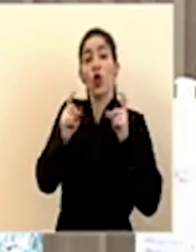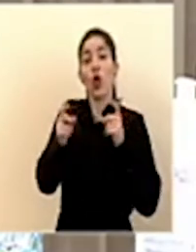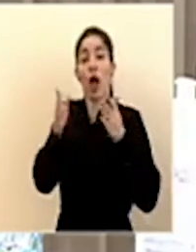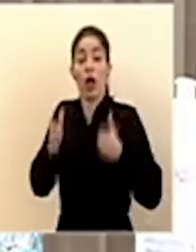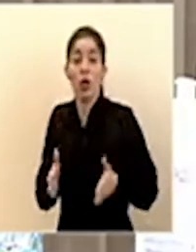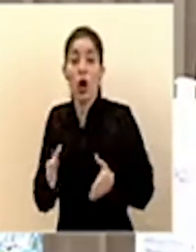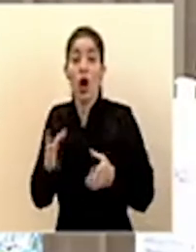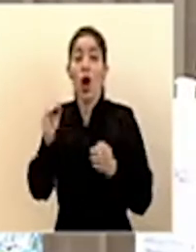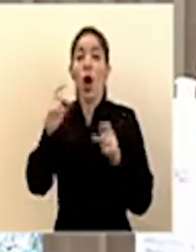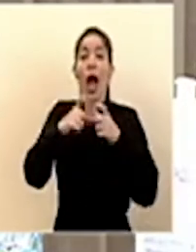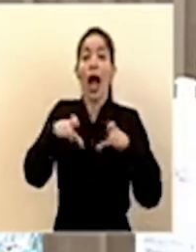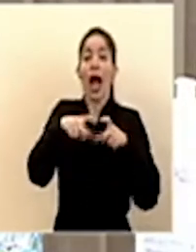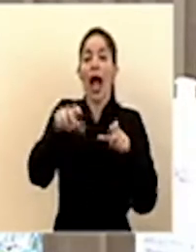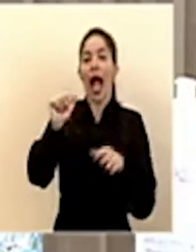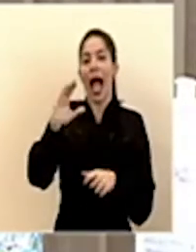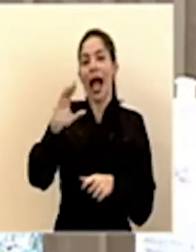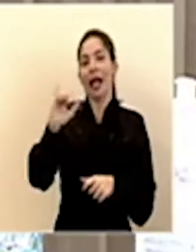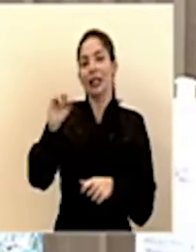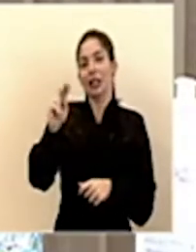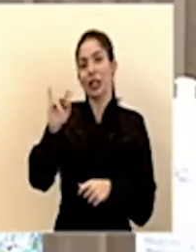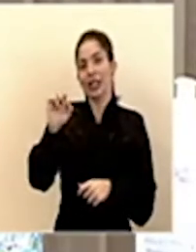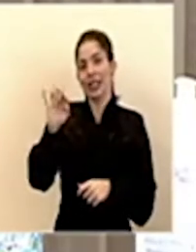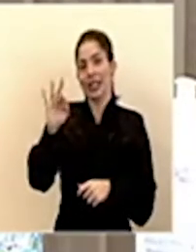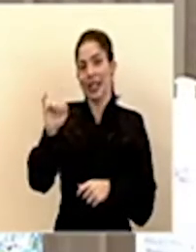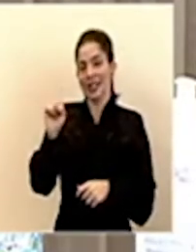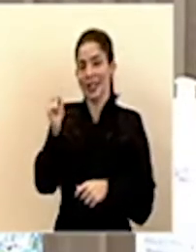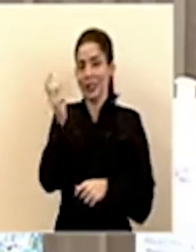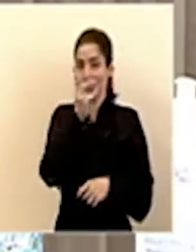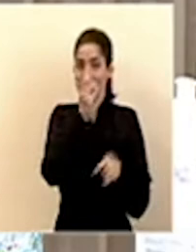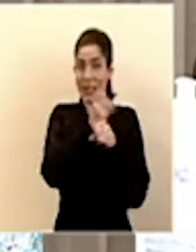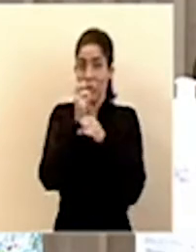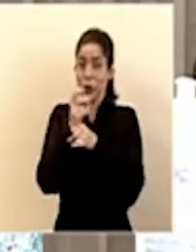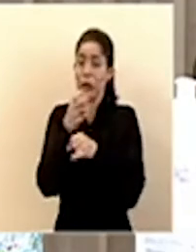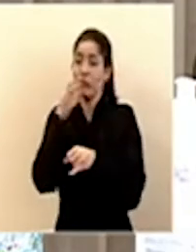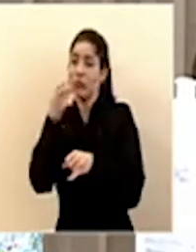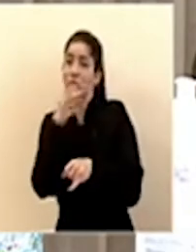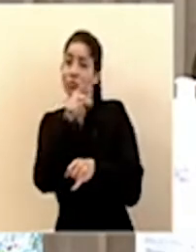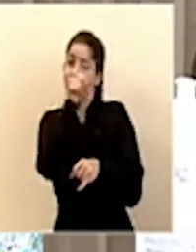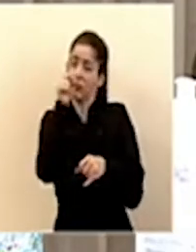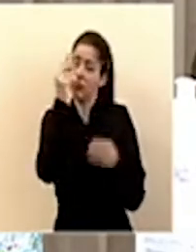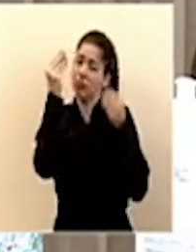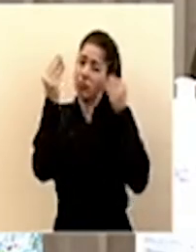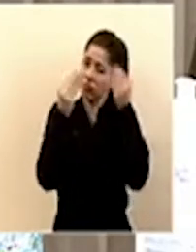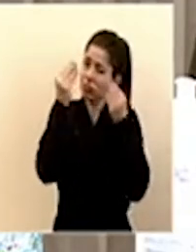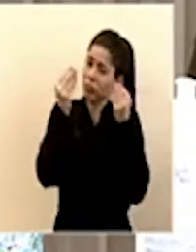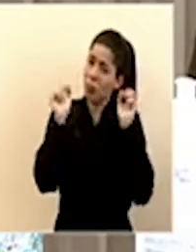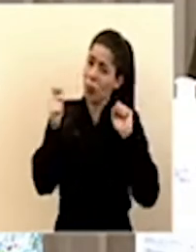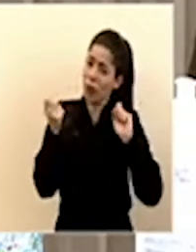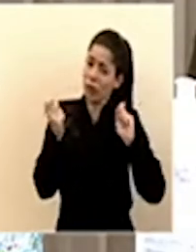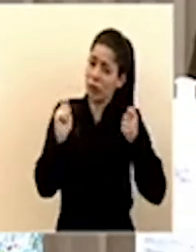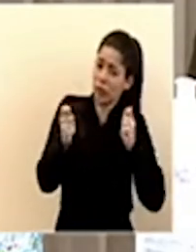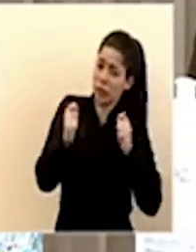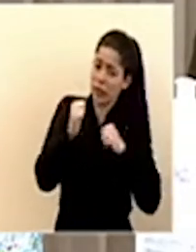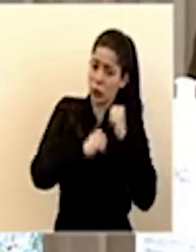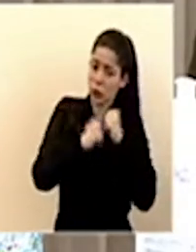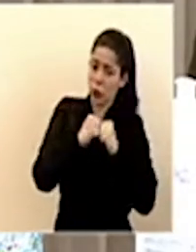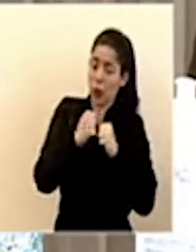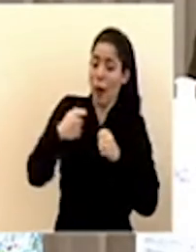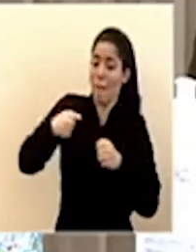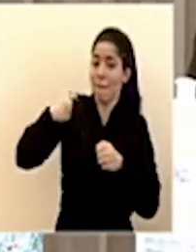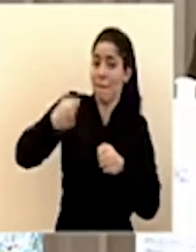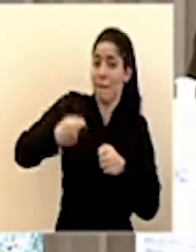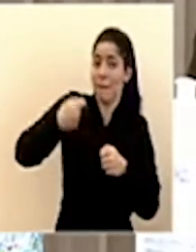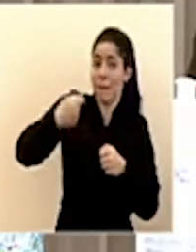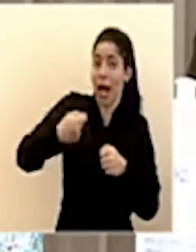accionistas de esas dos instituciones que consideraran reestructurar y posponer los pagos